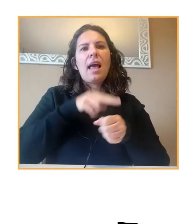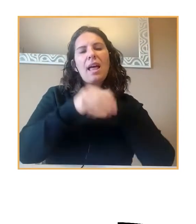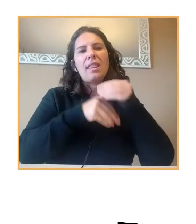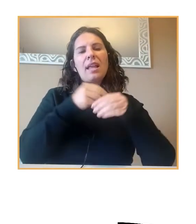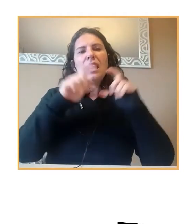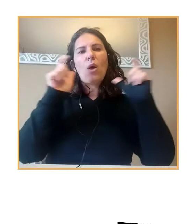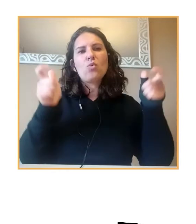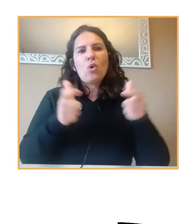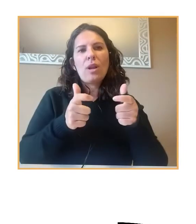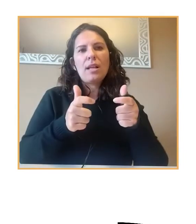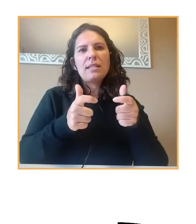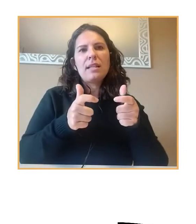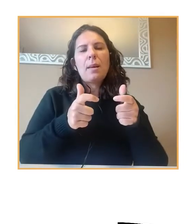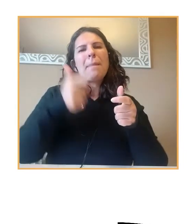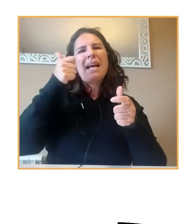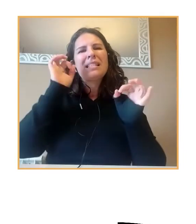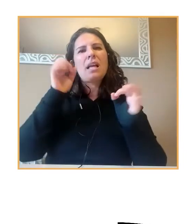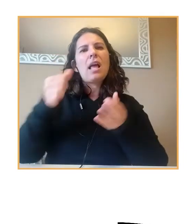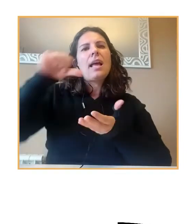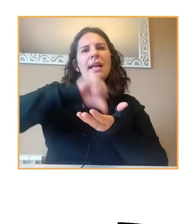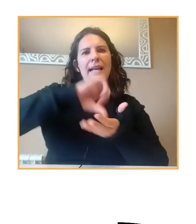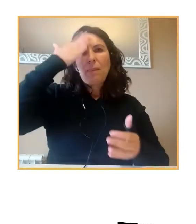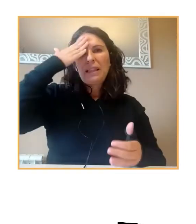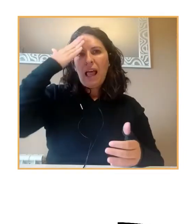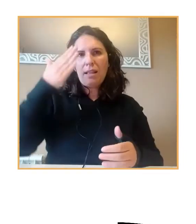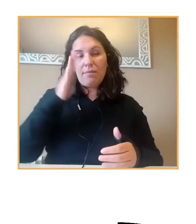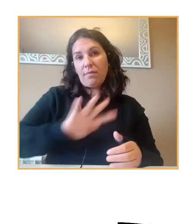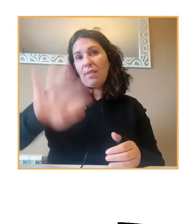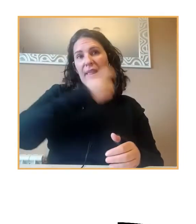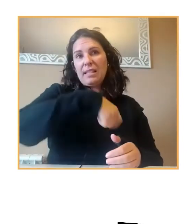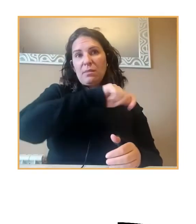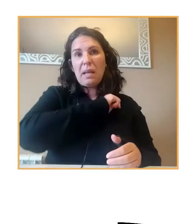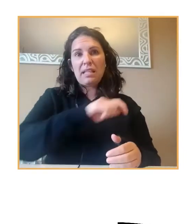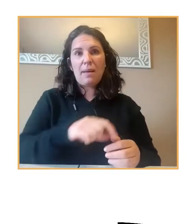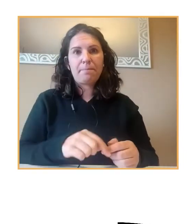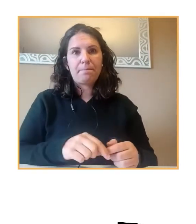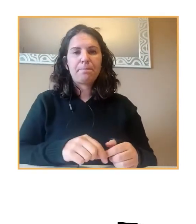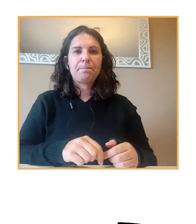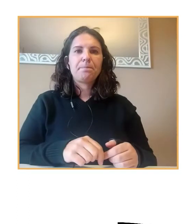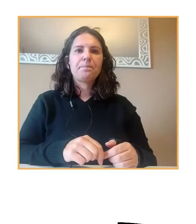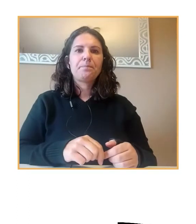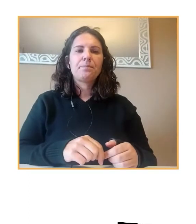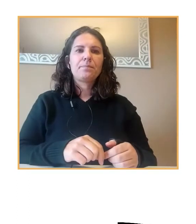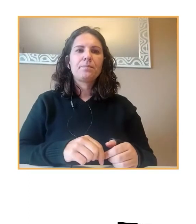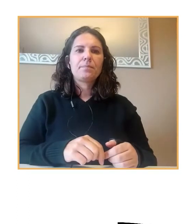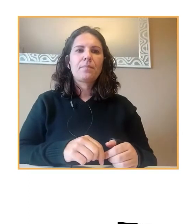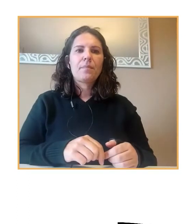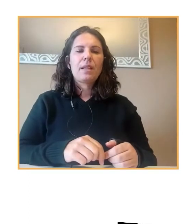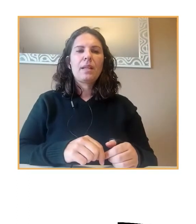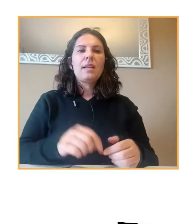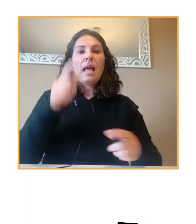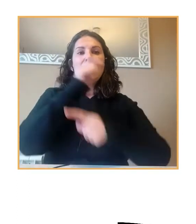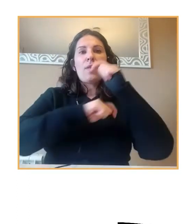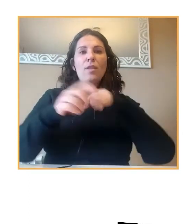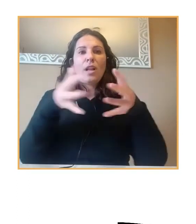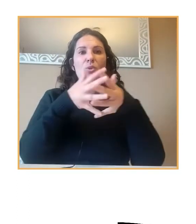las principales capitales de provincia de toda España la estructura de la asociación en la que se ve aquí